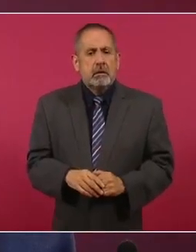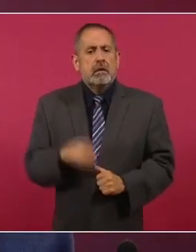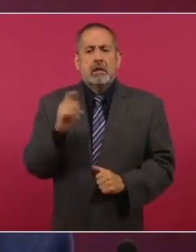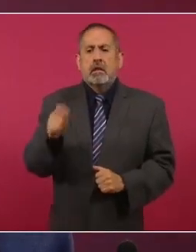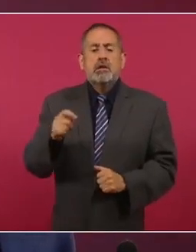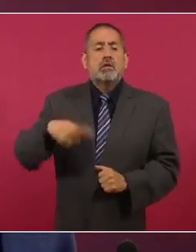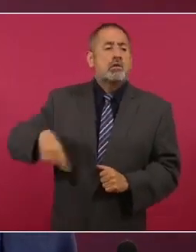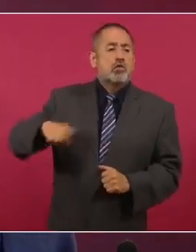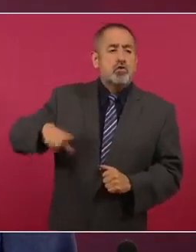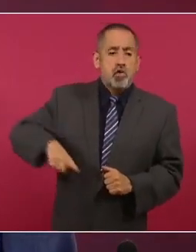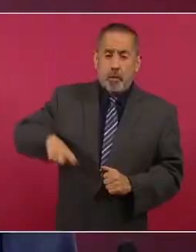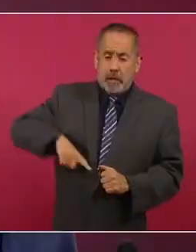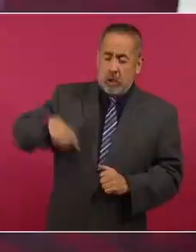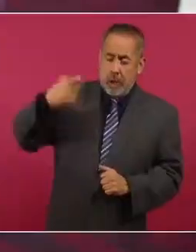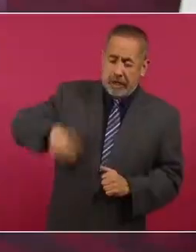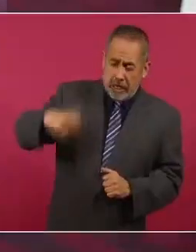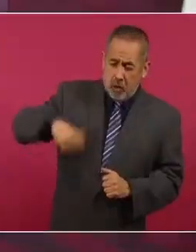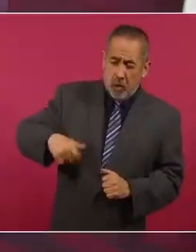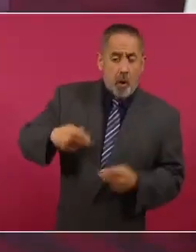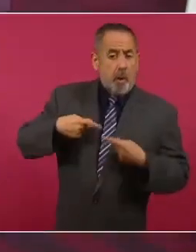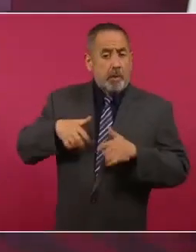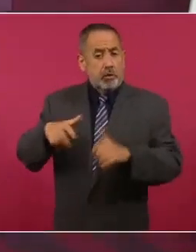gobierno rico con pueblo pobre.